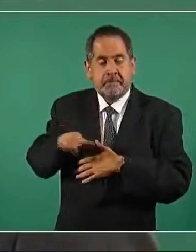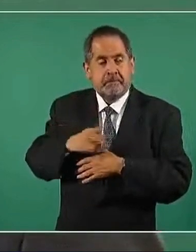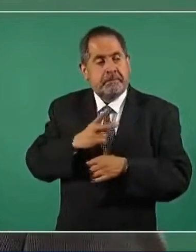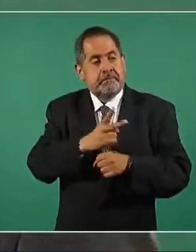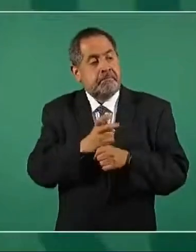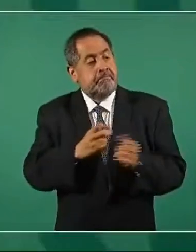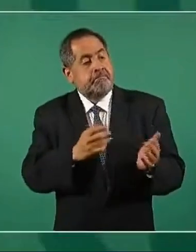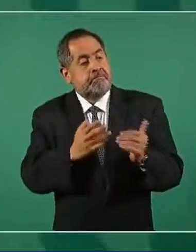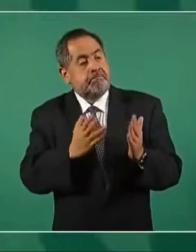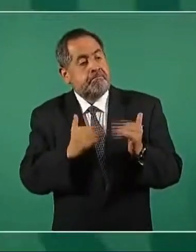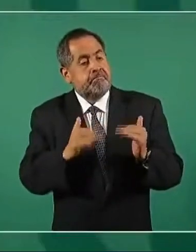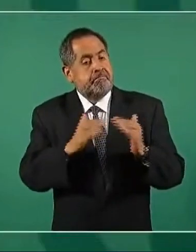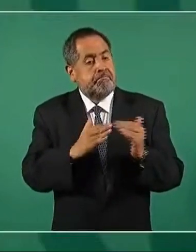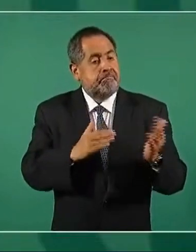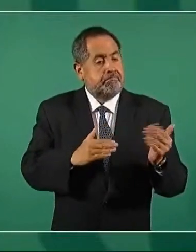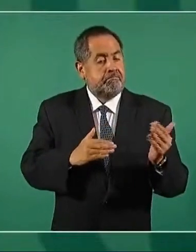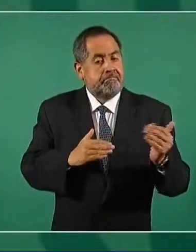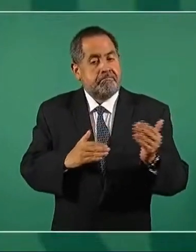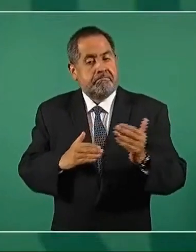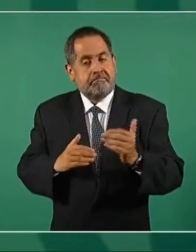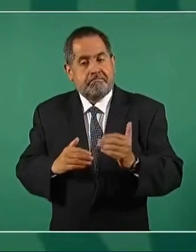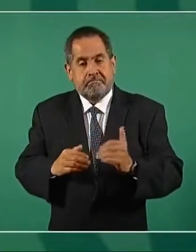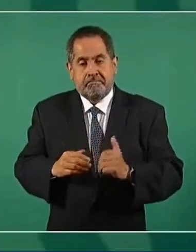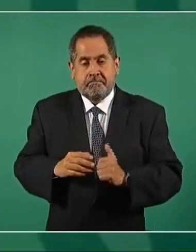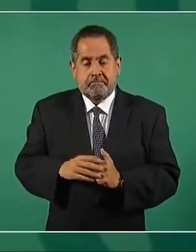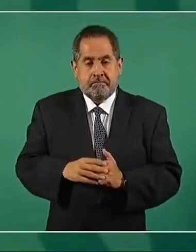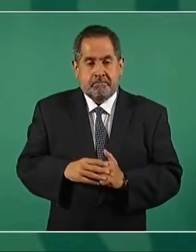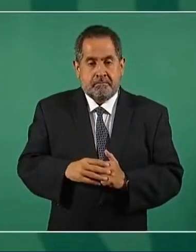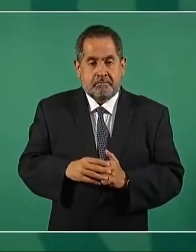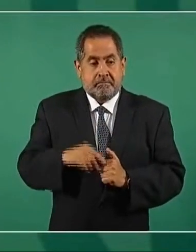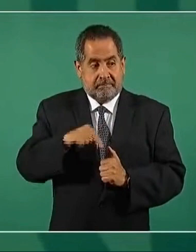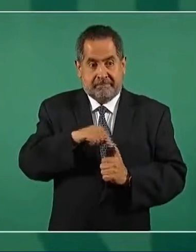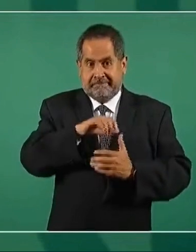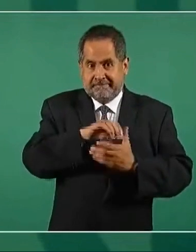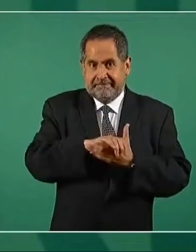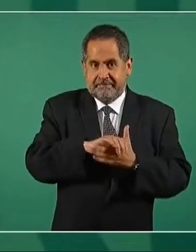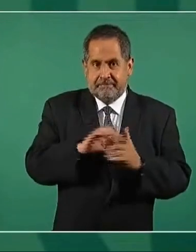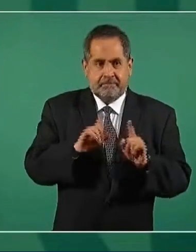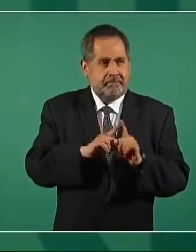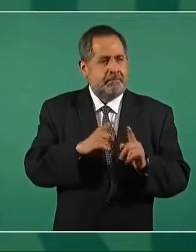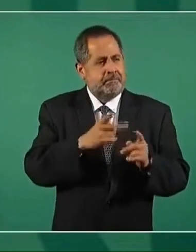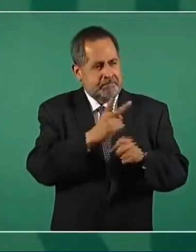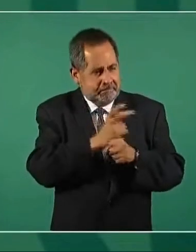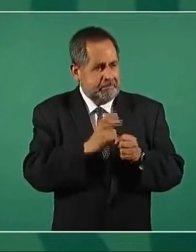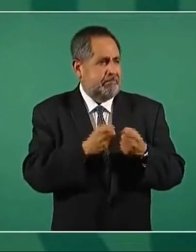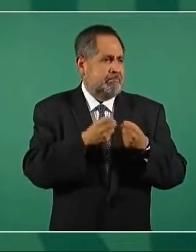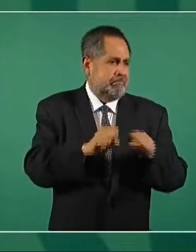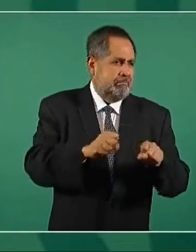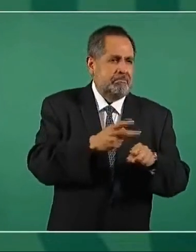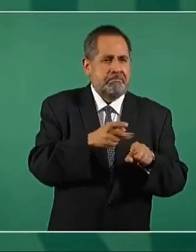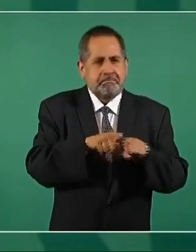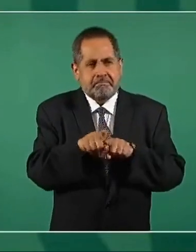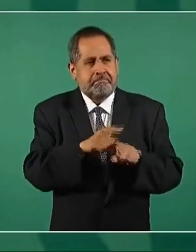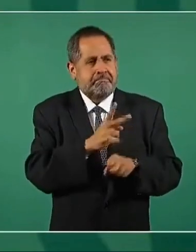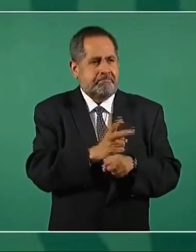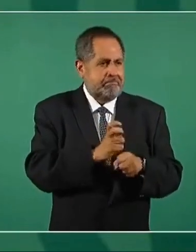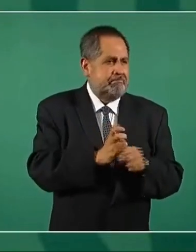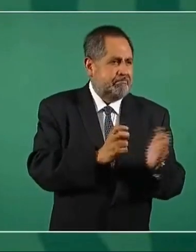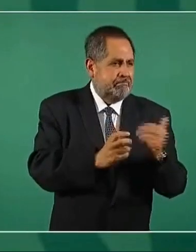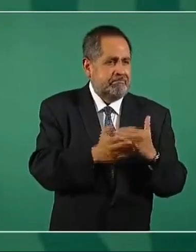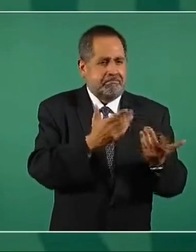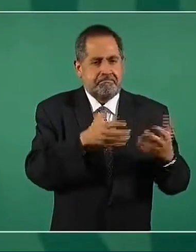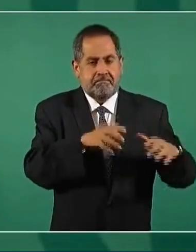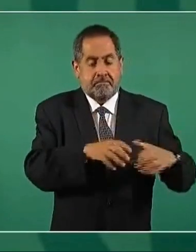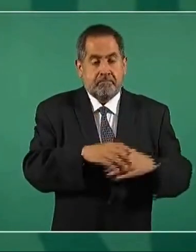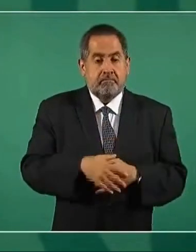donde esté el esposo, a la suegra y a los hermanos, y